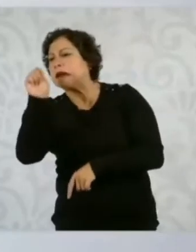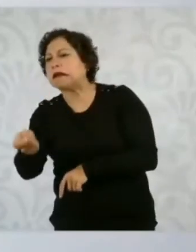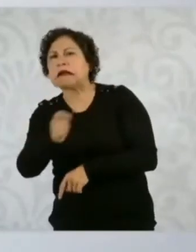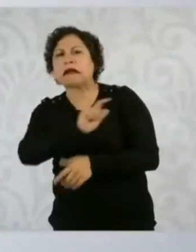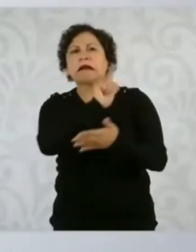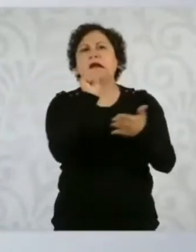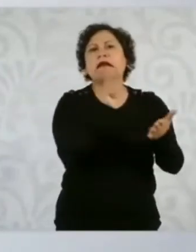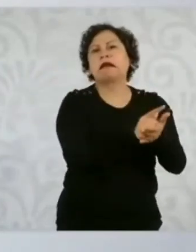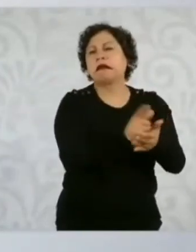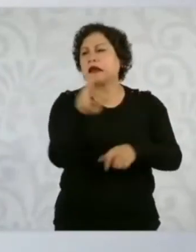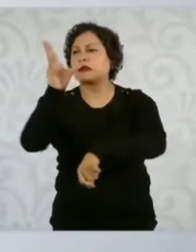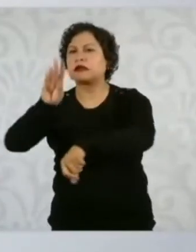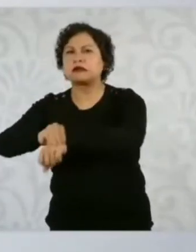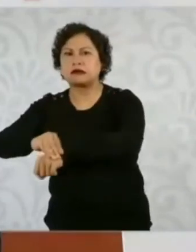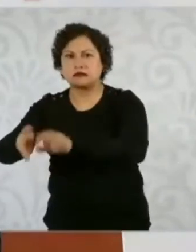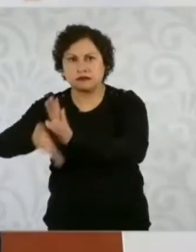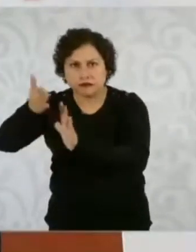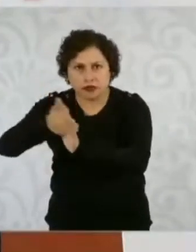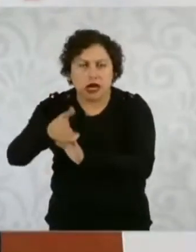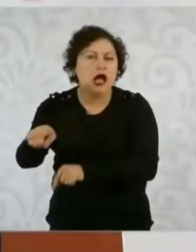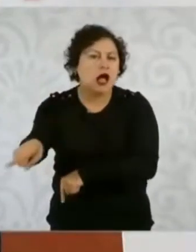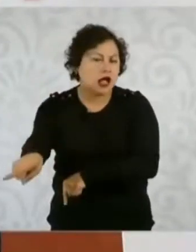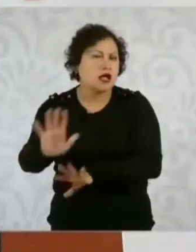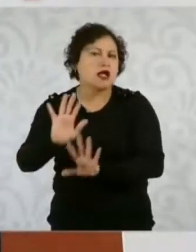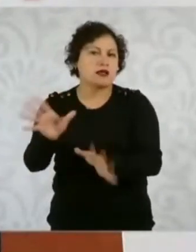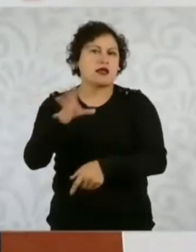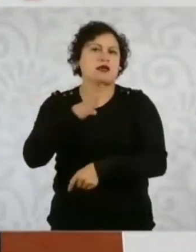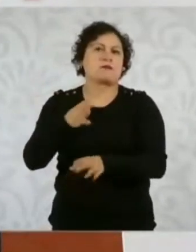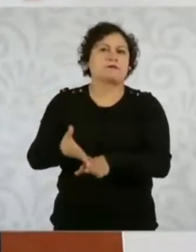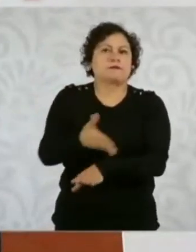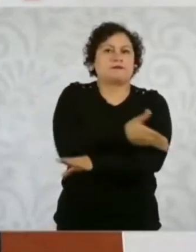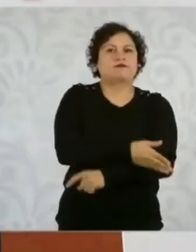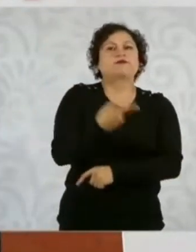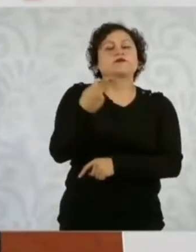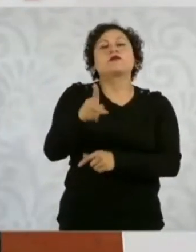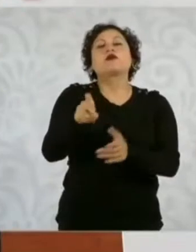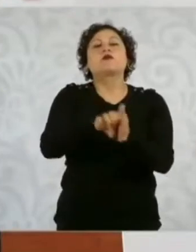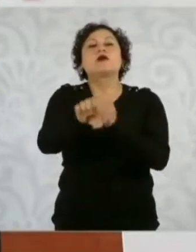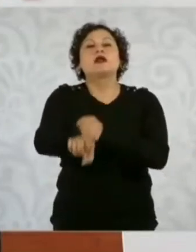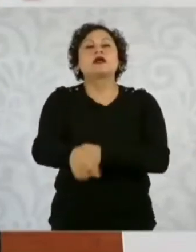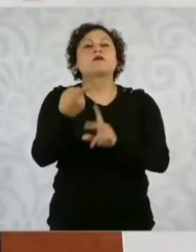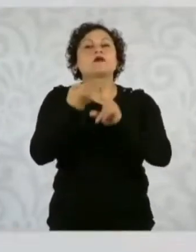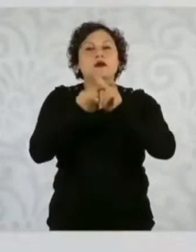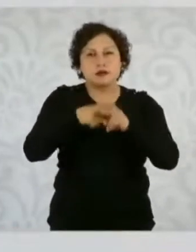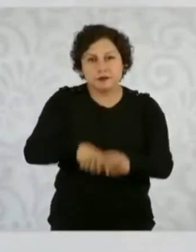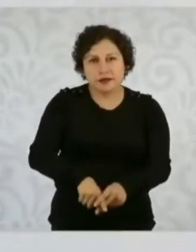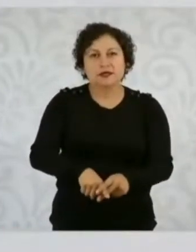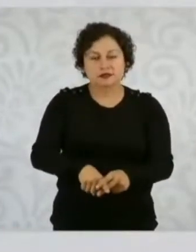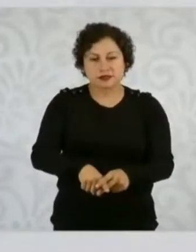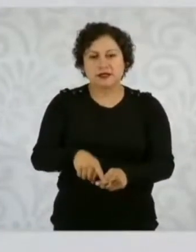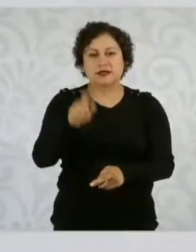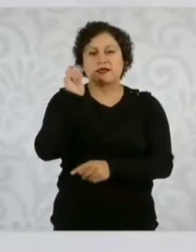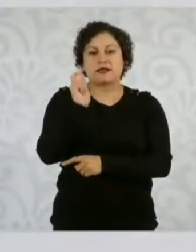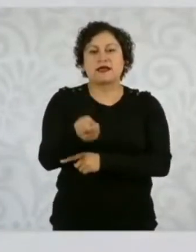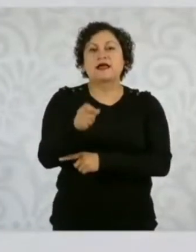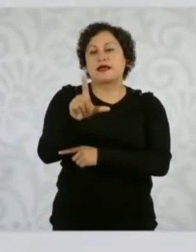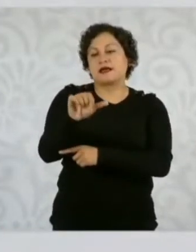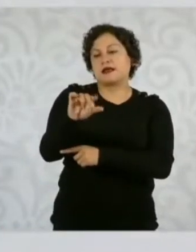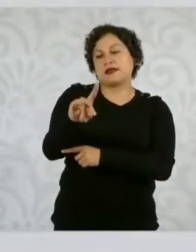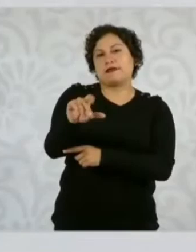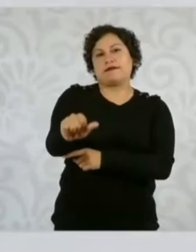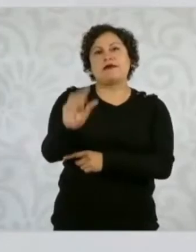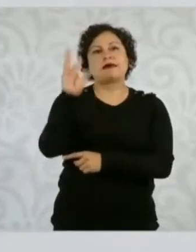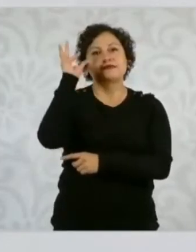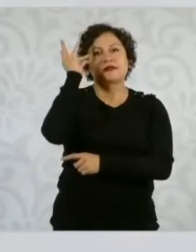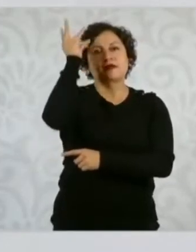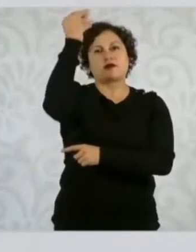ya inicia un vuelo, por ejemplo, que se llama el vuelo LIDA, que es una tecnología que permite